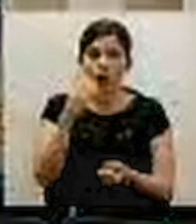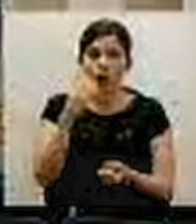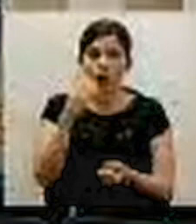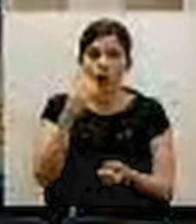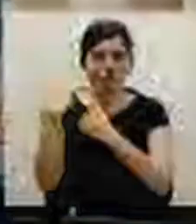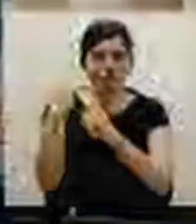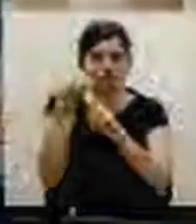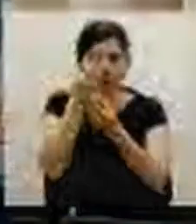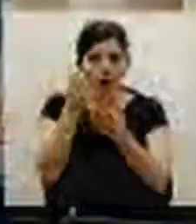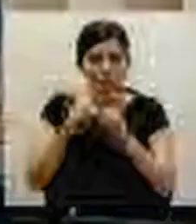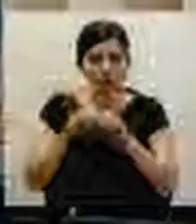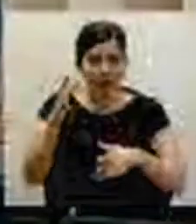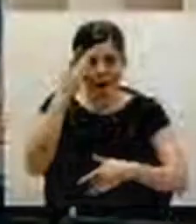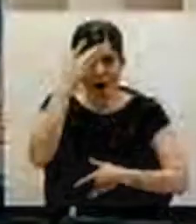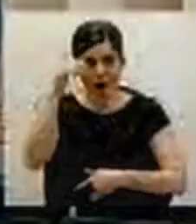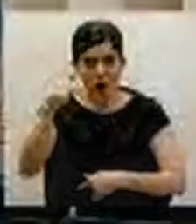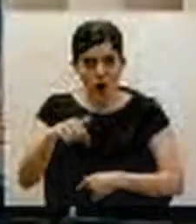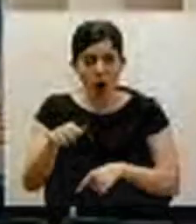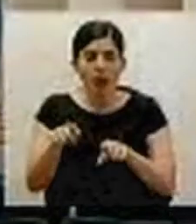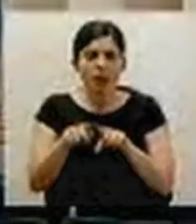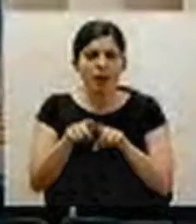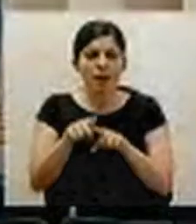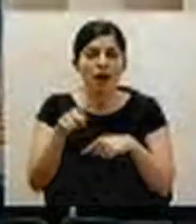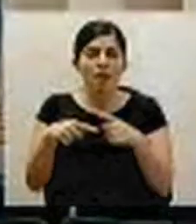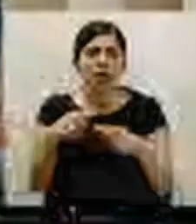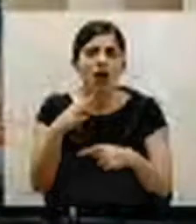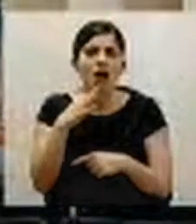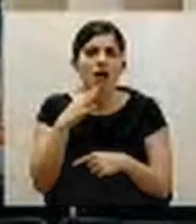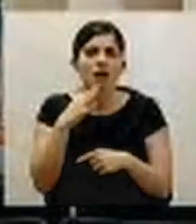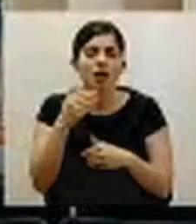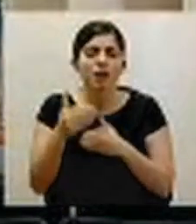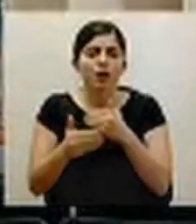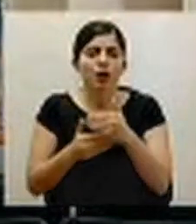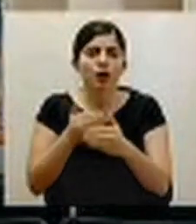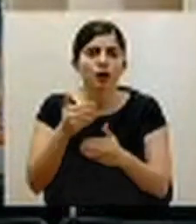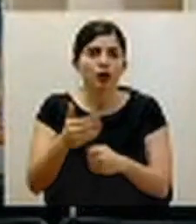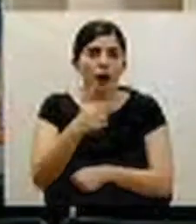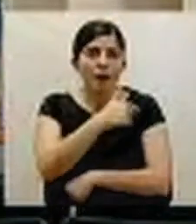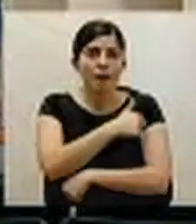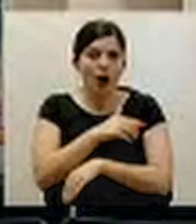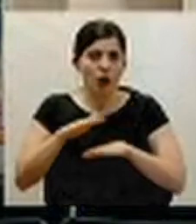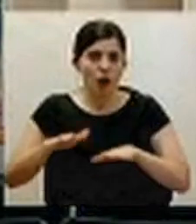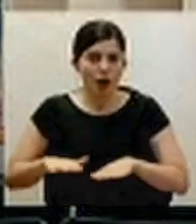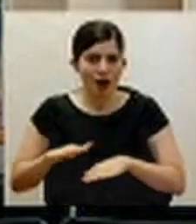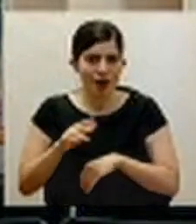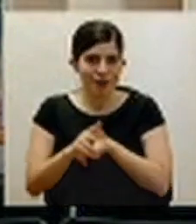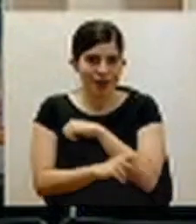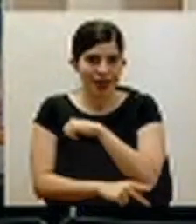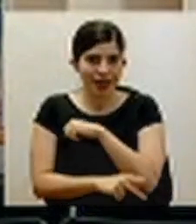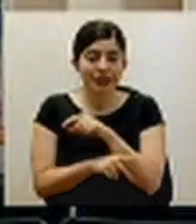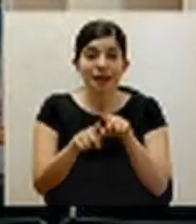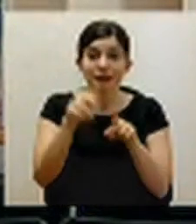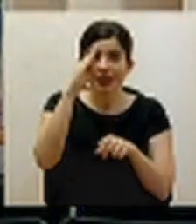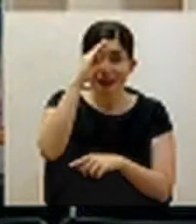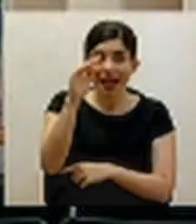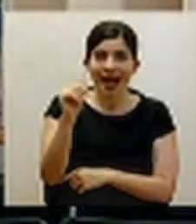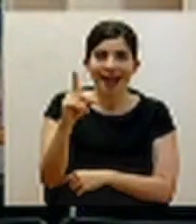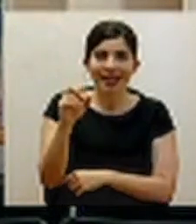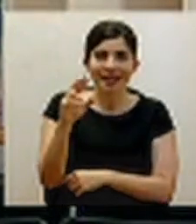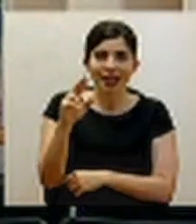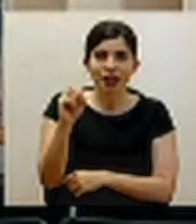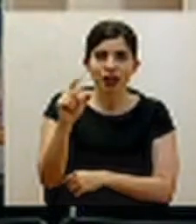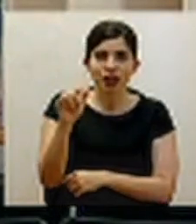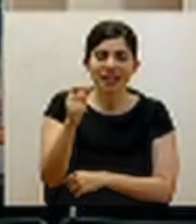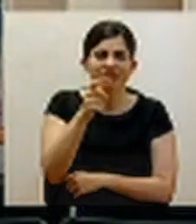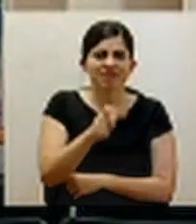reporte epidemiológico para este día y se referirá también sobre el proceso de vacunación en el país. También saludamos al señor Alexander Solís, presidente